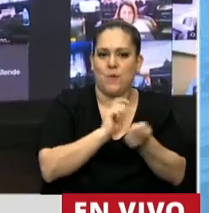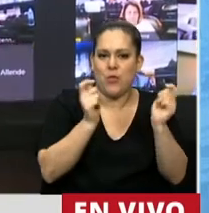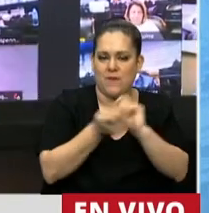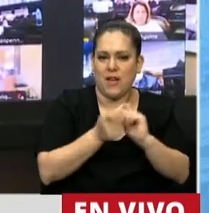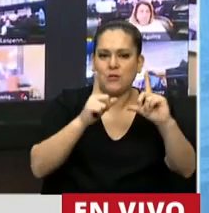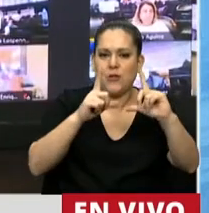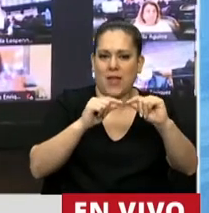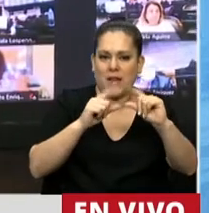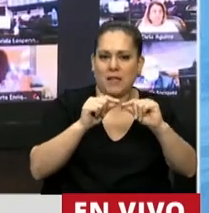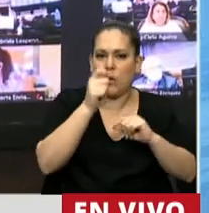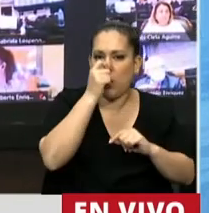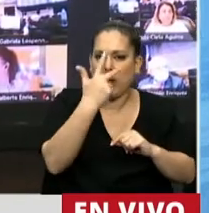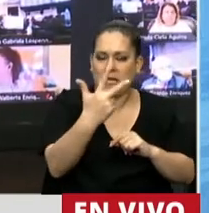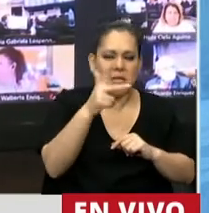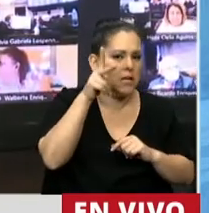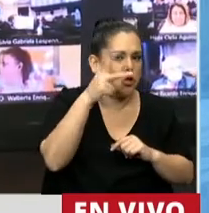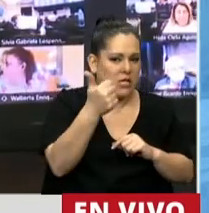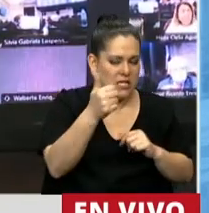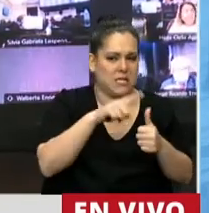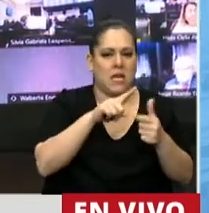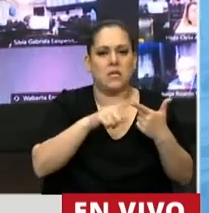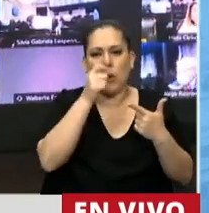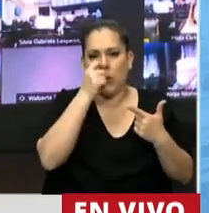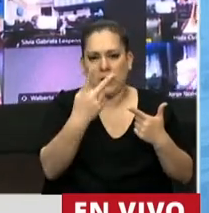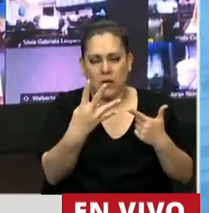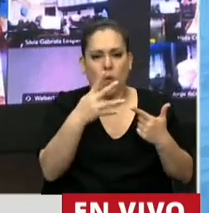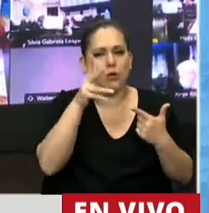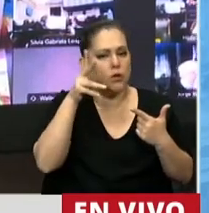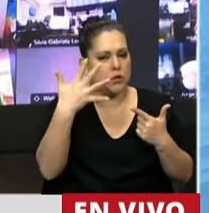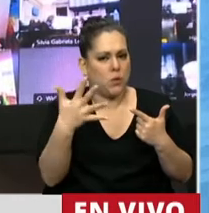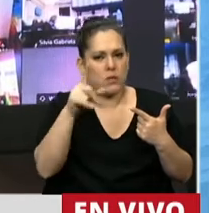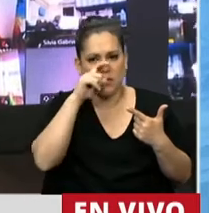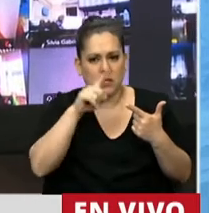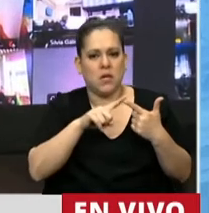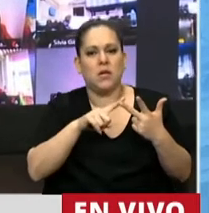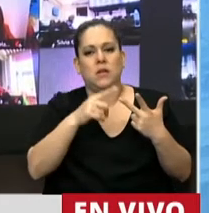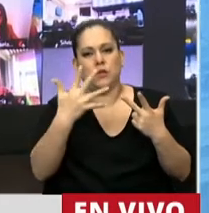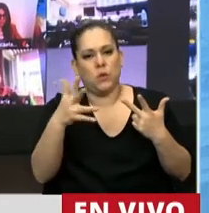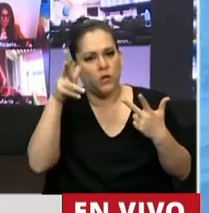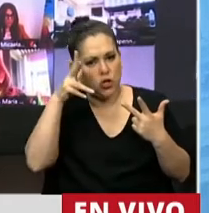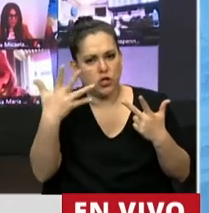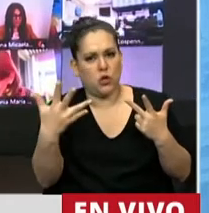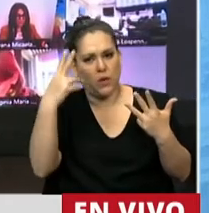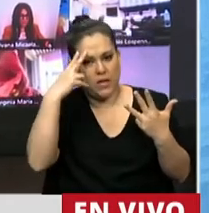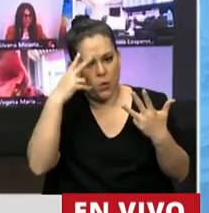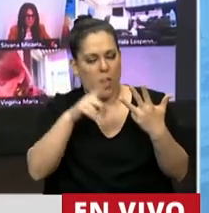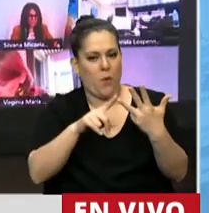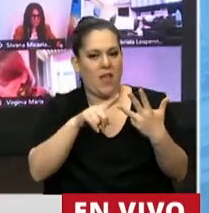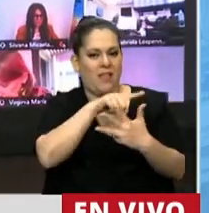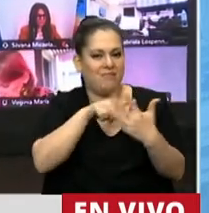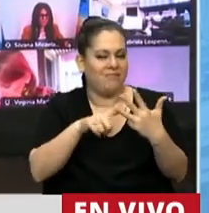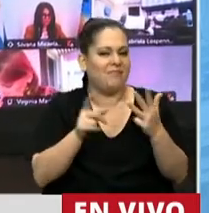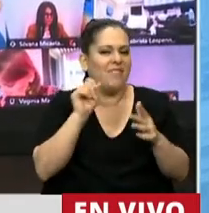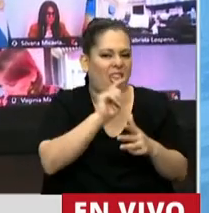artículos 23, 86, 24, 57, 58 y 59 del Código Civil y Comercial de la Nación